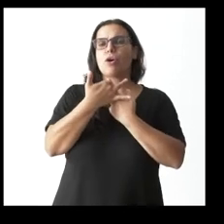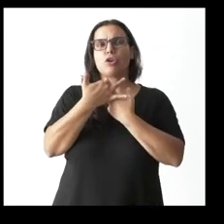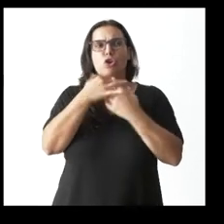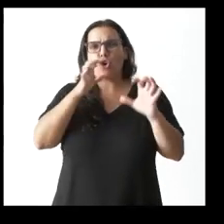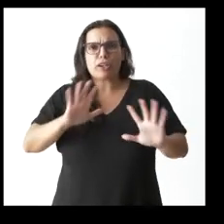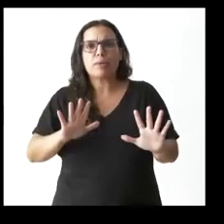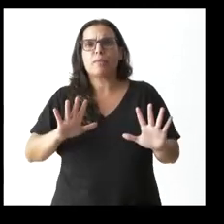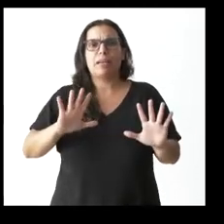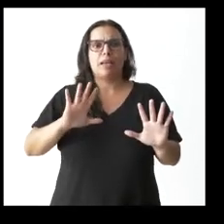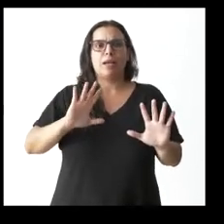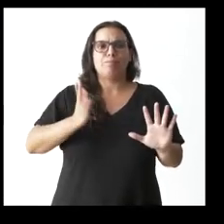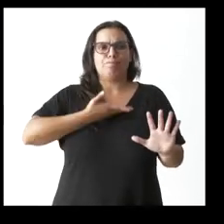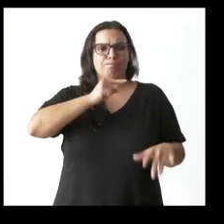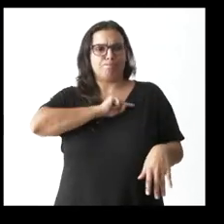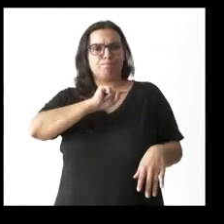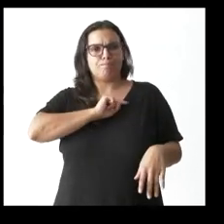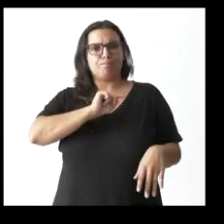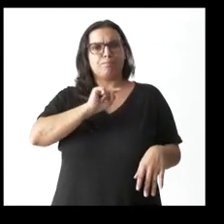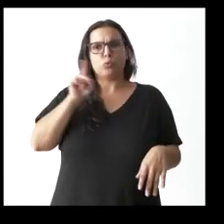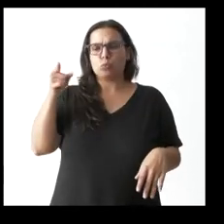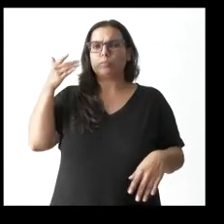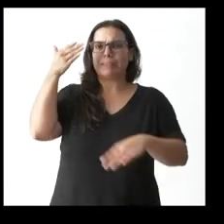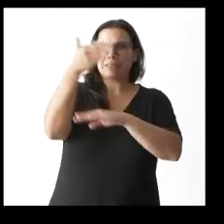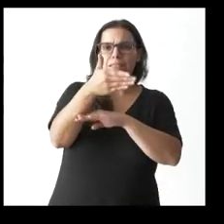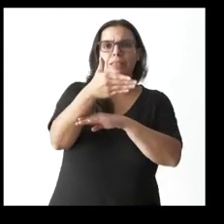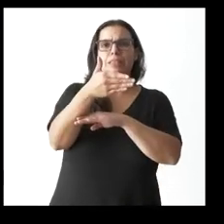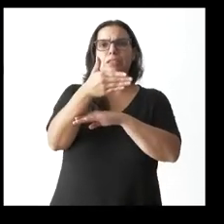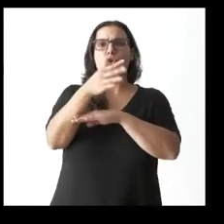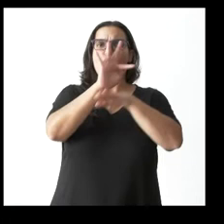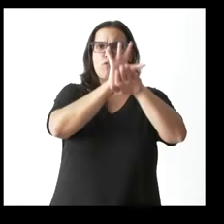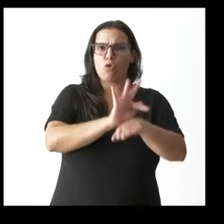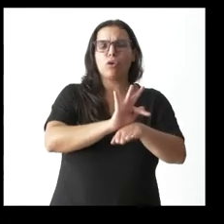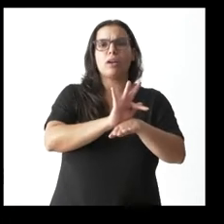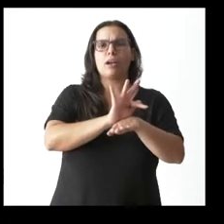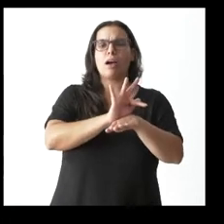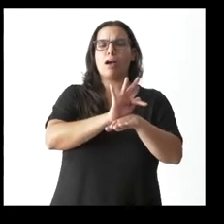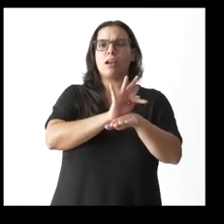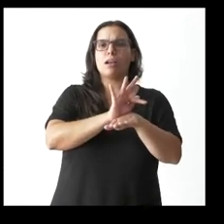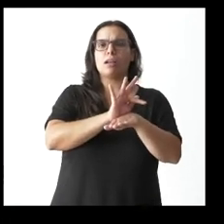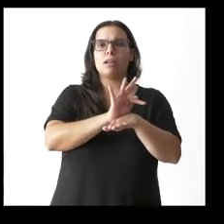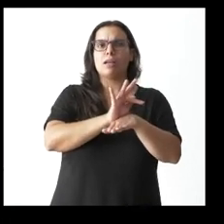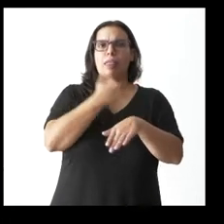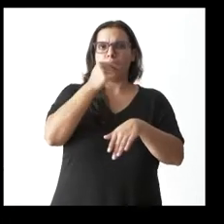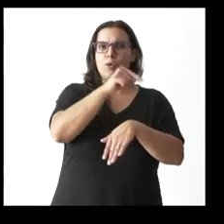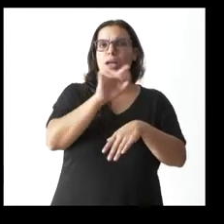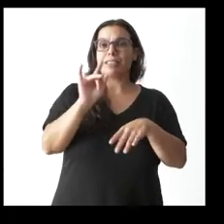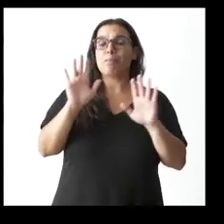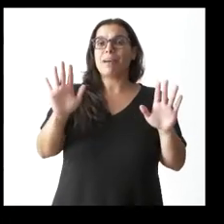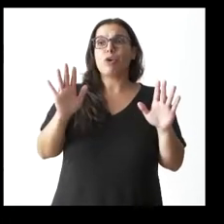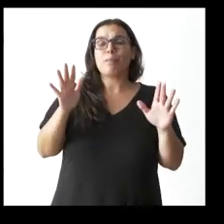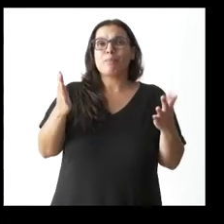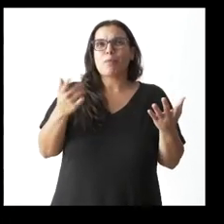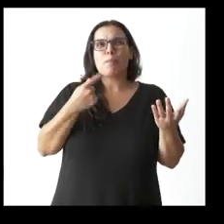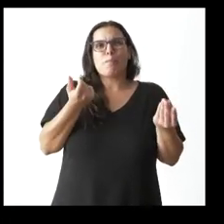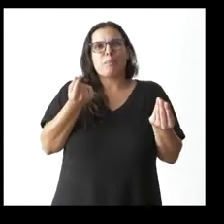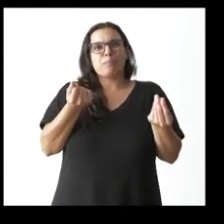se ha atercado de hecho a un funeral por los fallecidos que hubo en Zamora pero me da la impresión no sé si